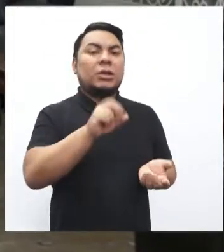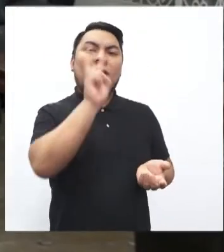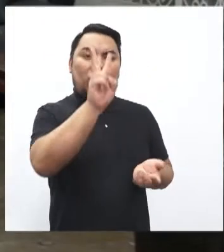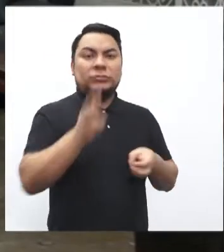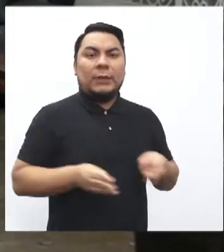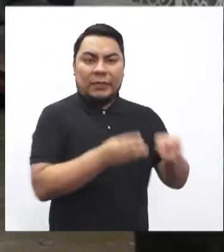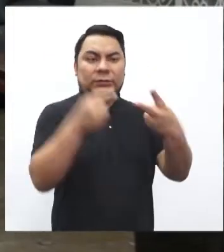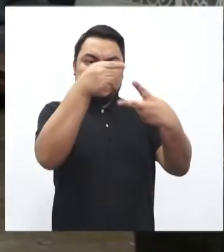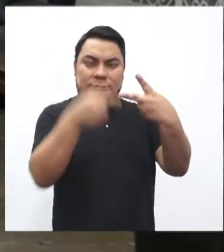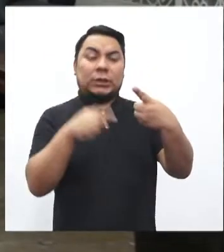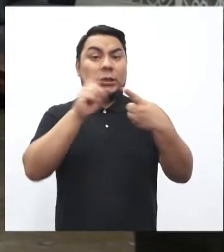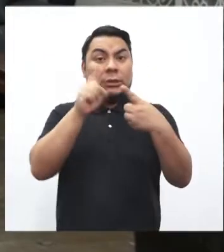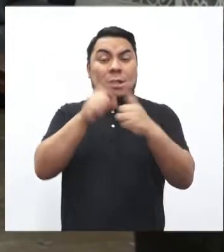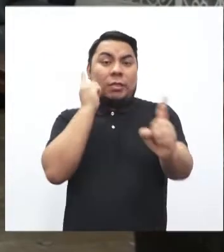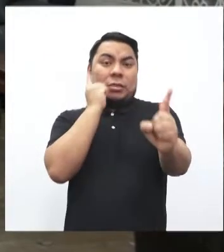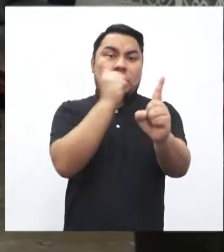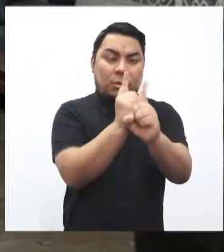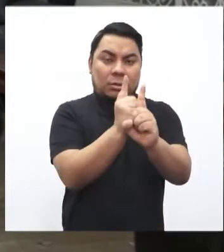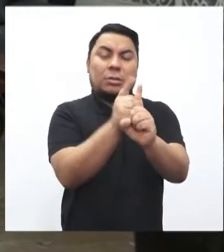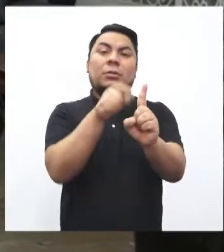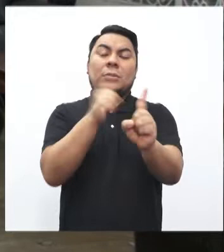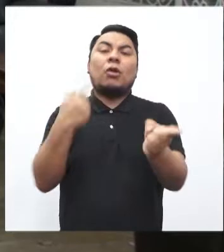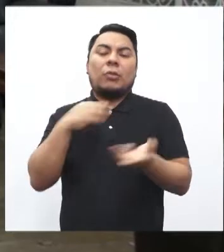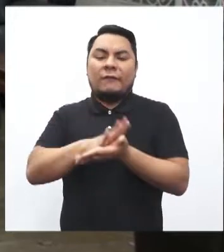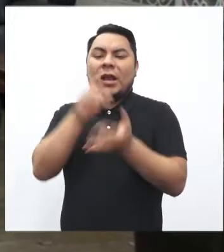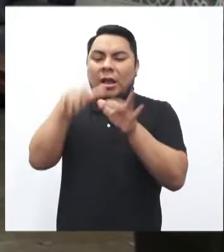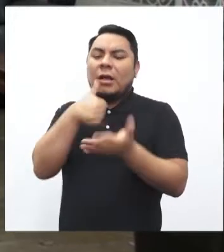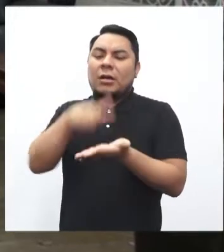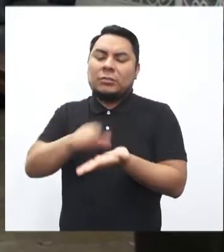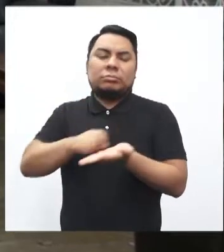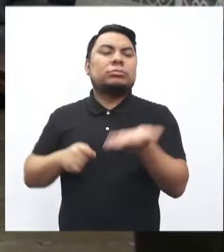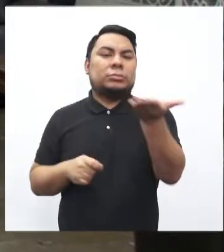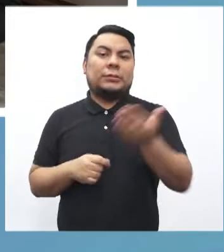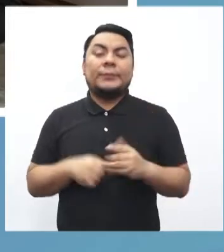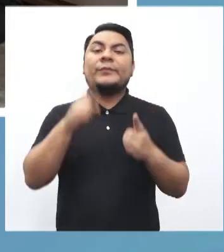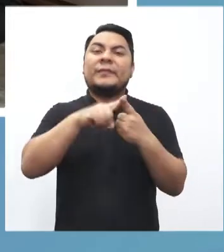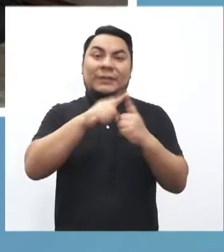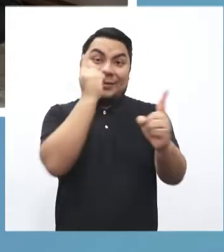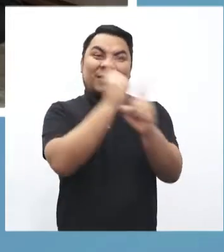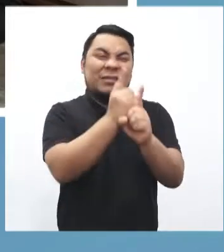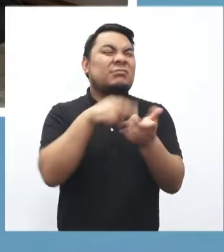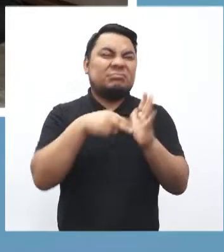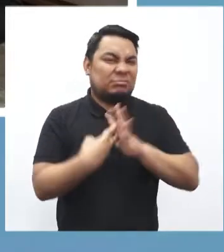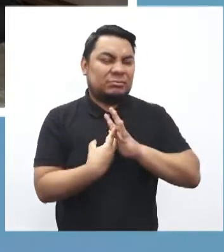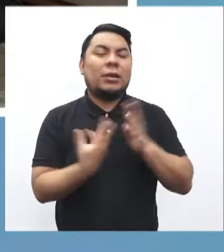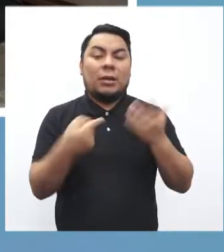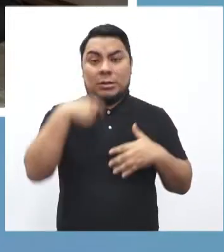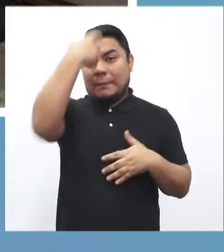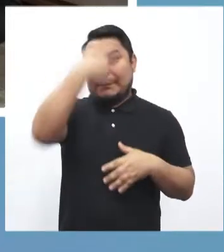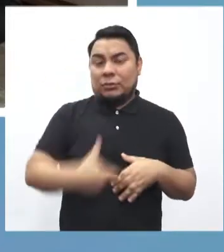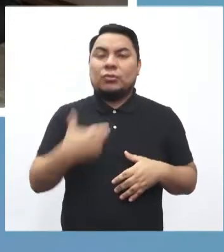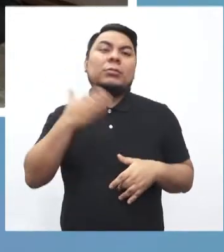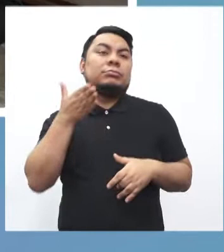formas. De manera directa y a través de un documento. Cuando hablamos de la forma directa, nos referimos a que la